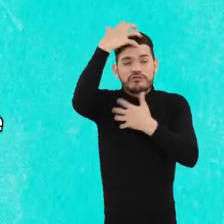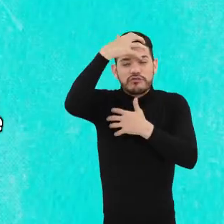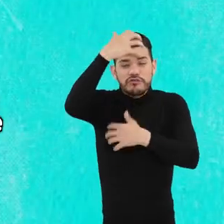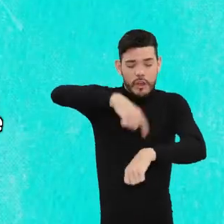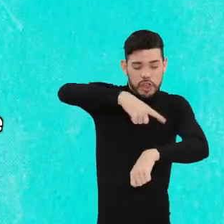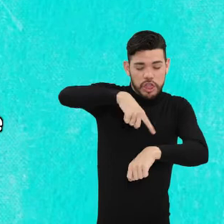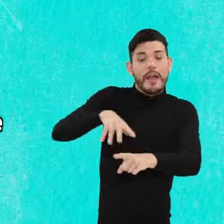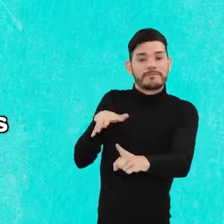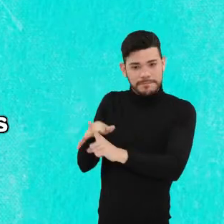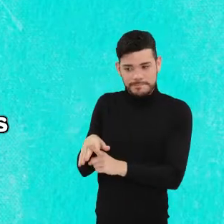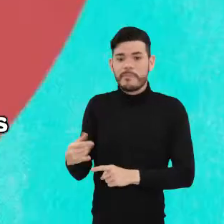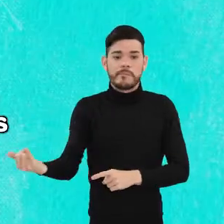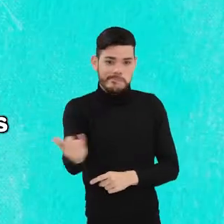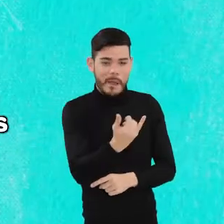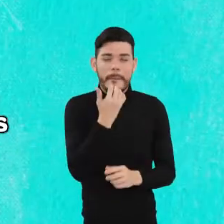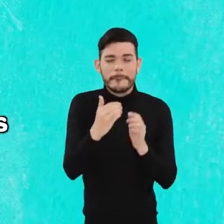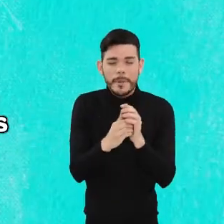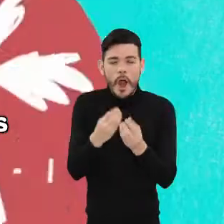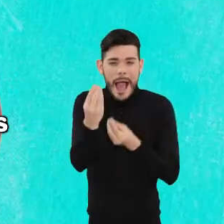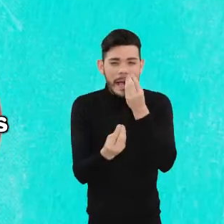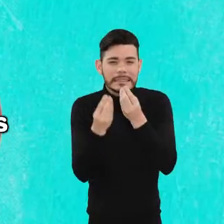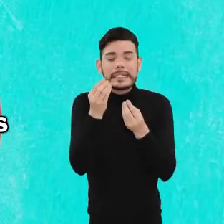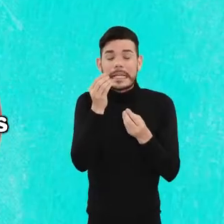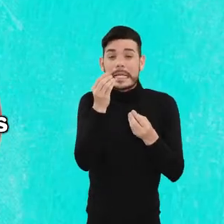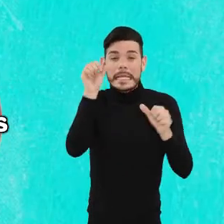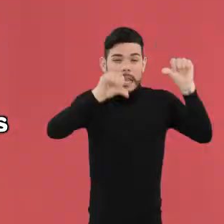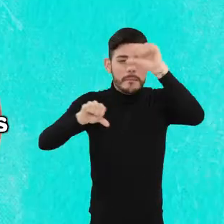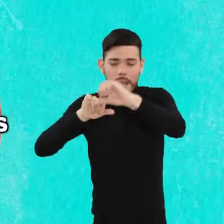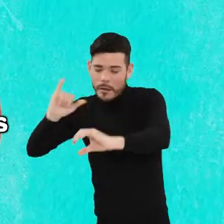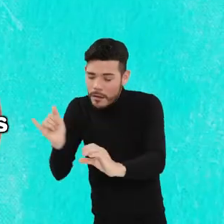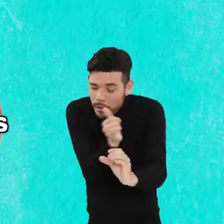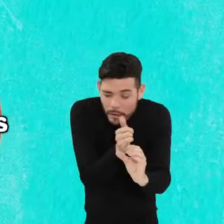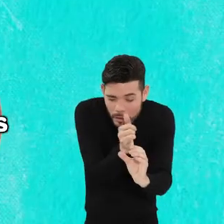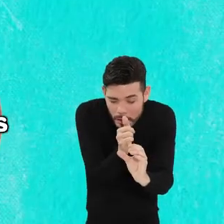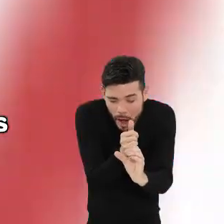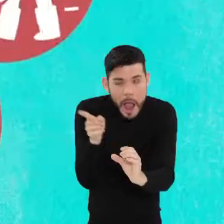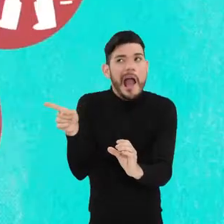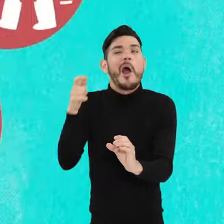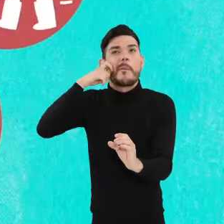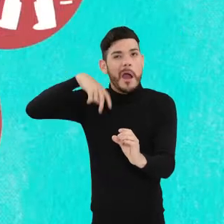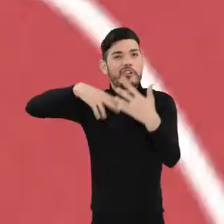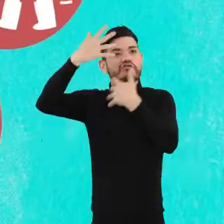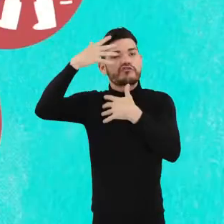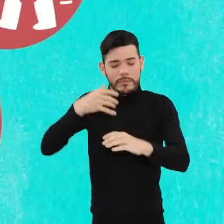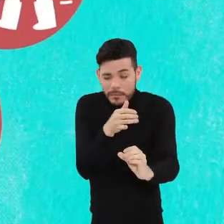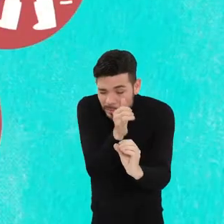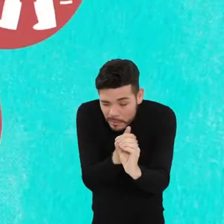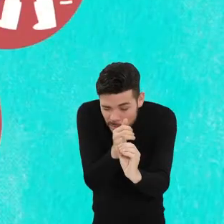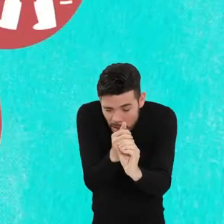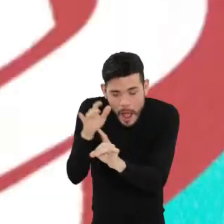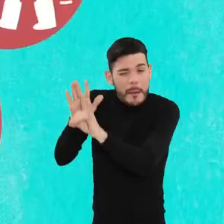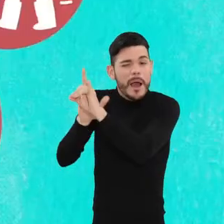químicamente el agua de la cuenca, podemos ver si se han bañado humanos en esas aguas, qué mascotas tienen, con qué fertilizan los